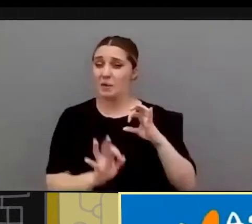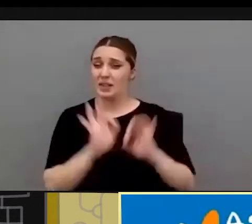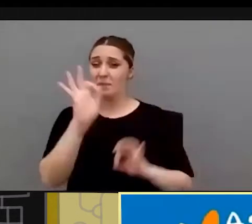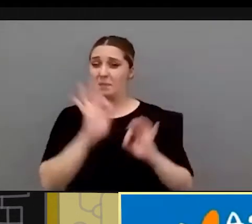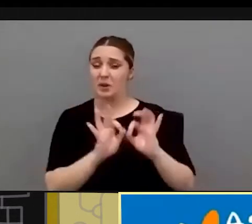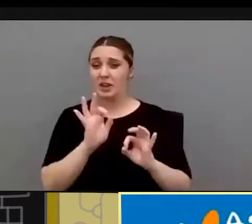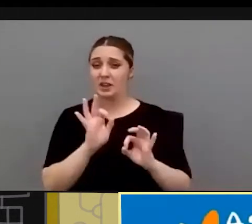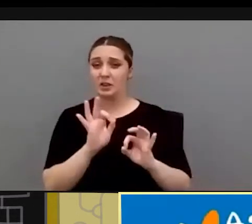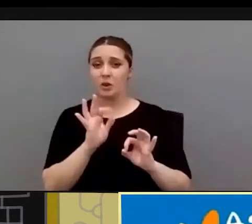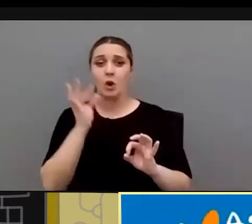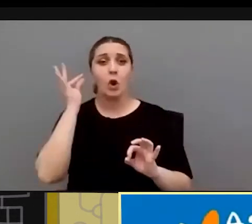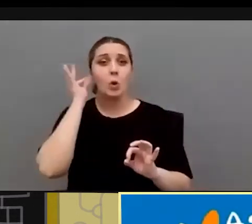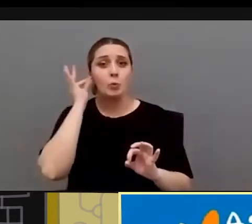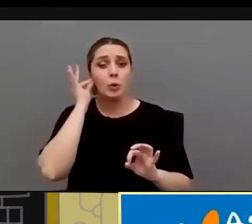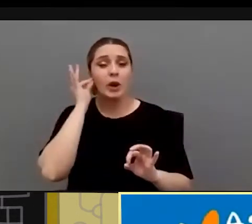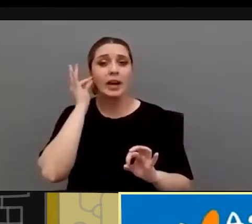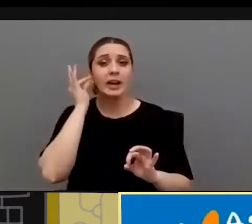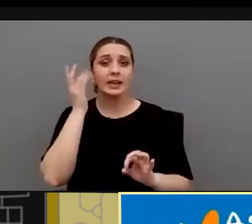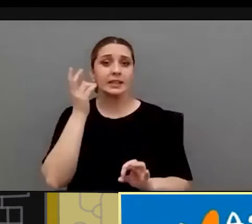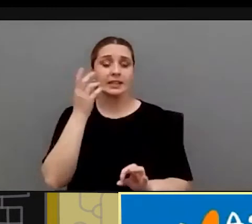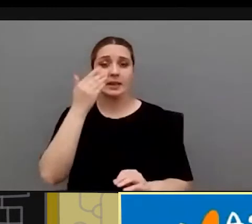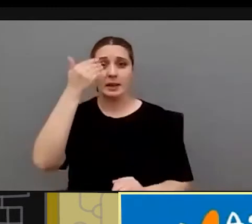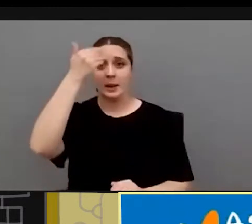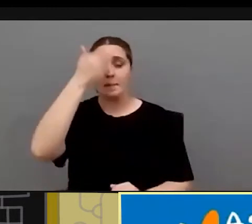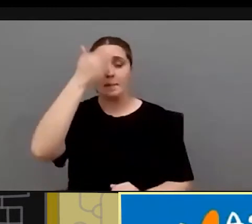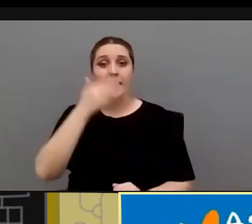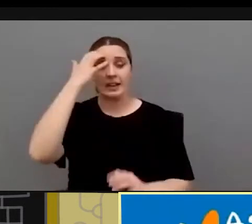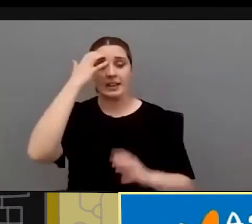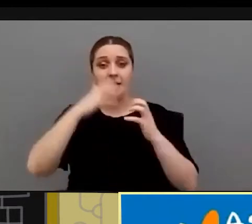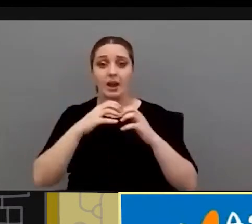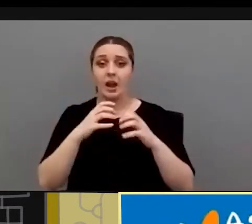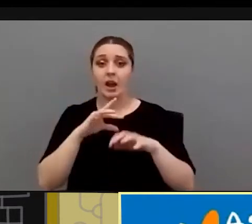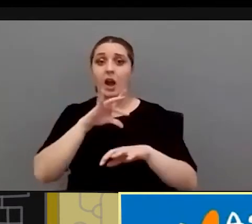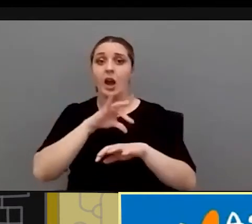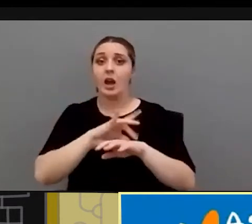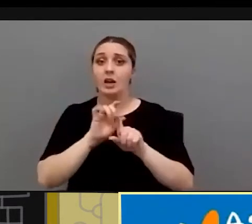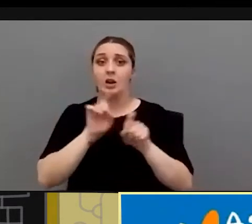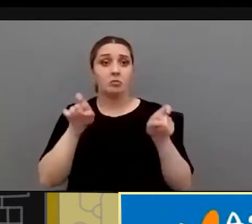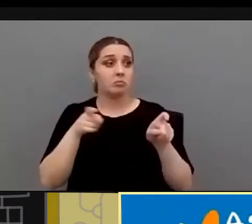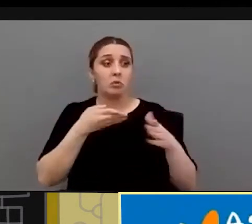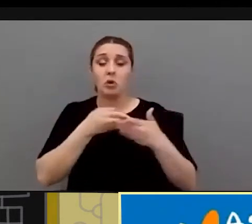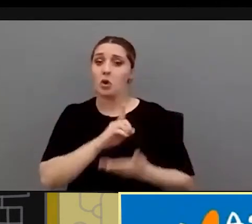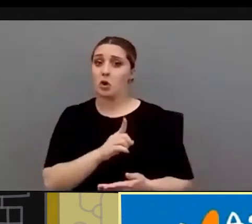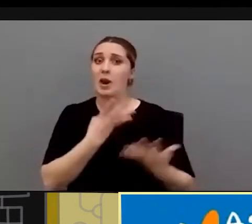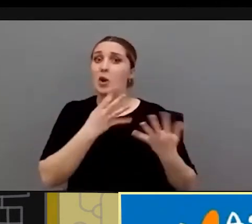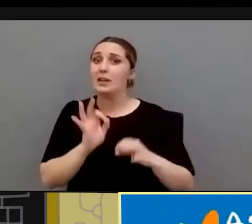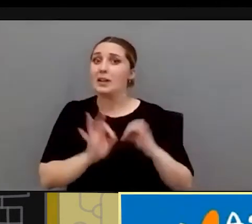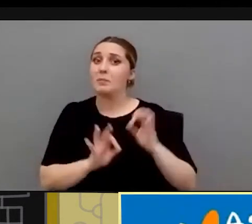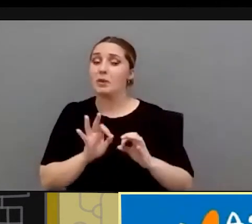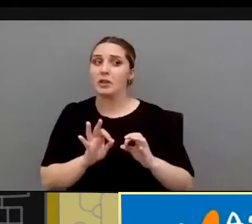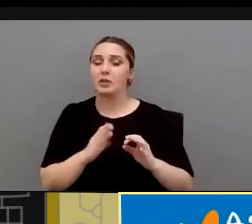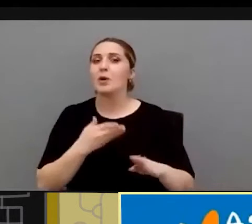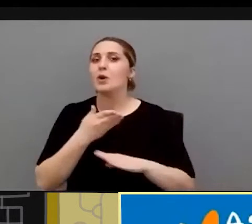mujeres con parálisis cerebral no acuden a los servicios de ginecología y obstetricia y no acuden por una